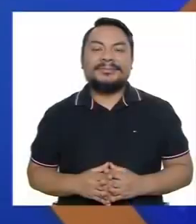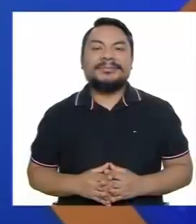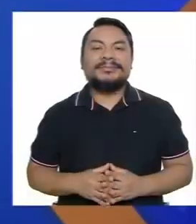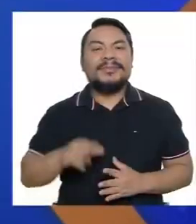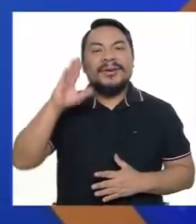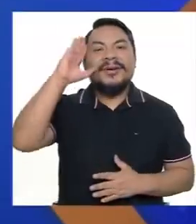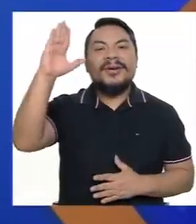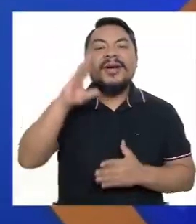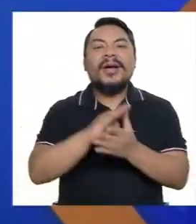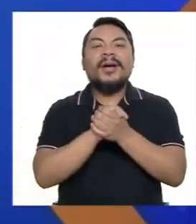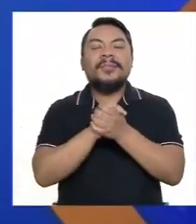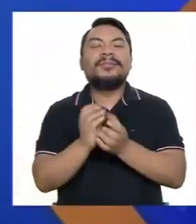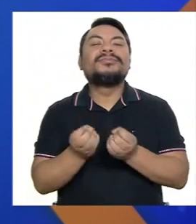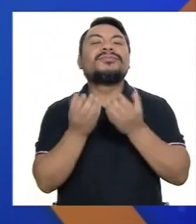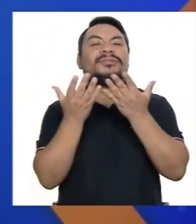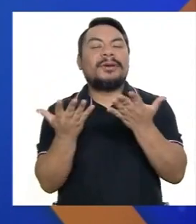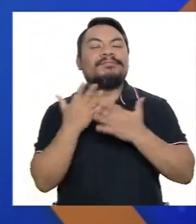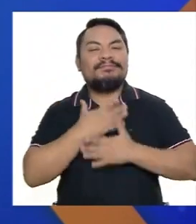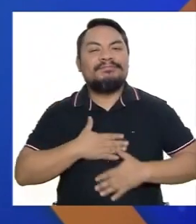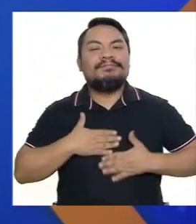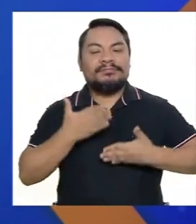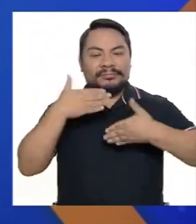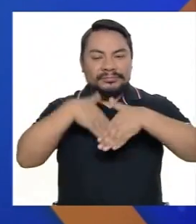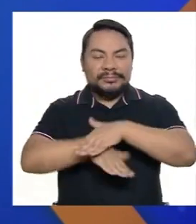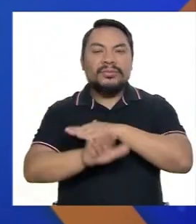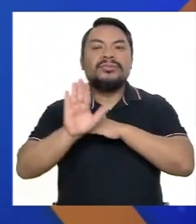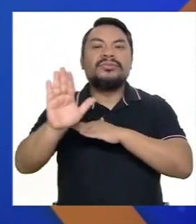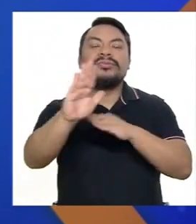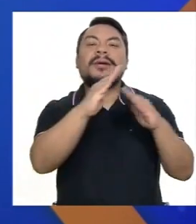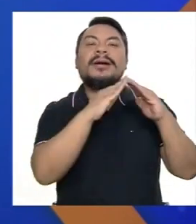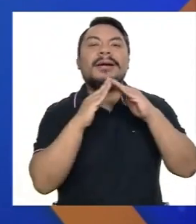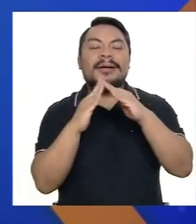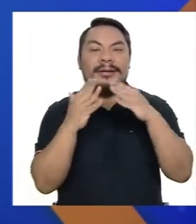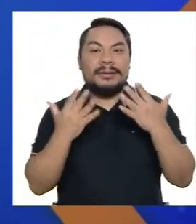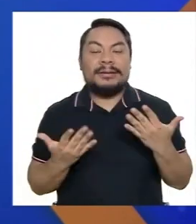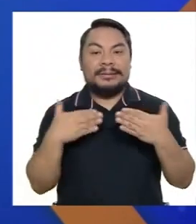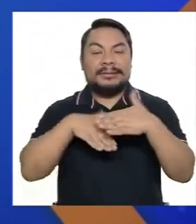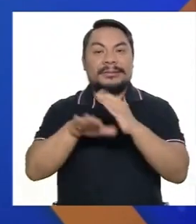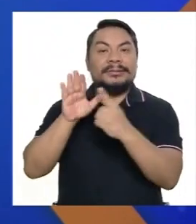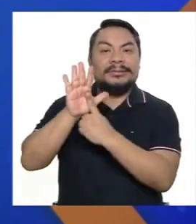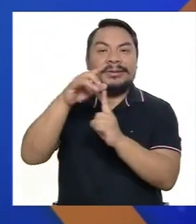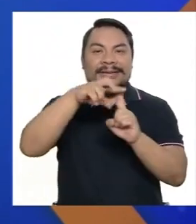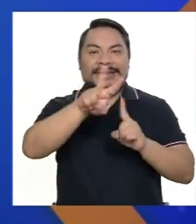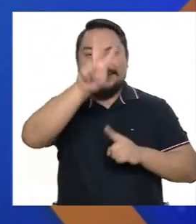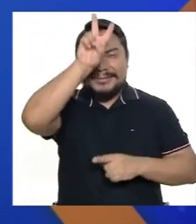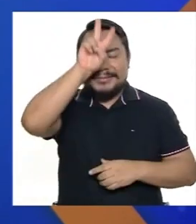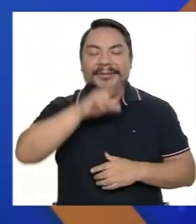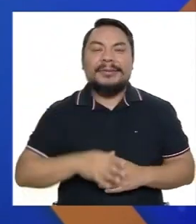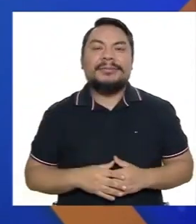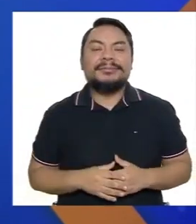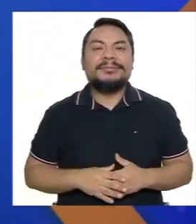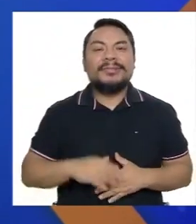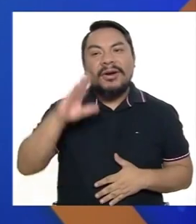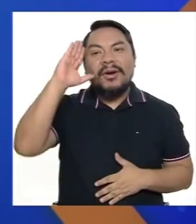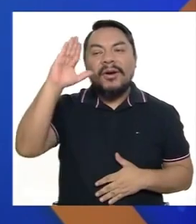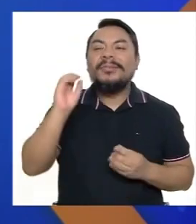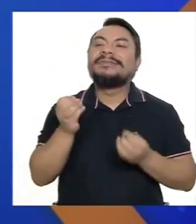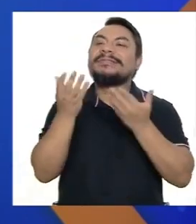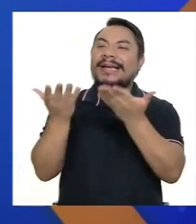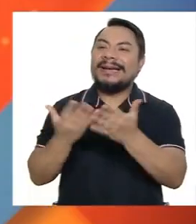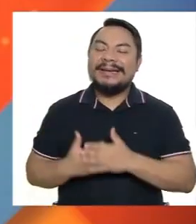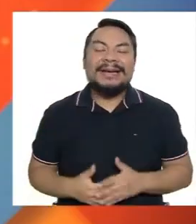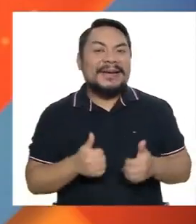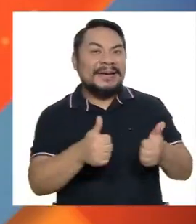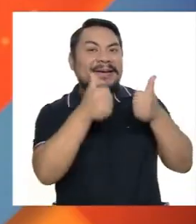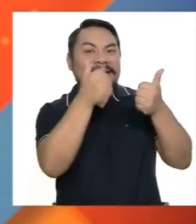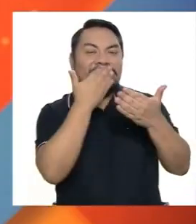Hola amigos ¿Qué tal? ¿Cómo están? Es un gusto poder ingresar a sus hogares por la señal de TV Perú Hola Josué, ¿cómo estás?